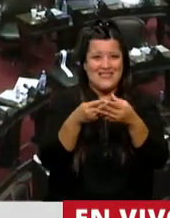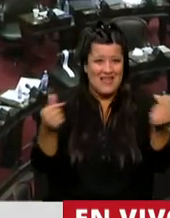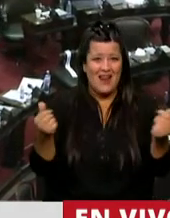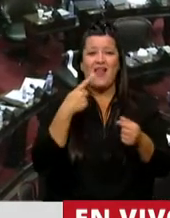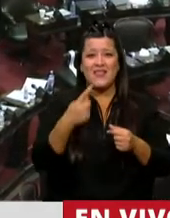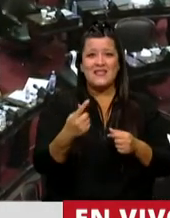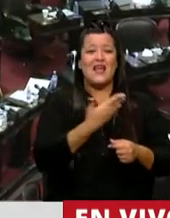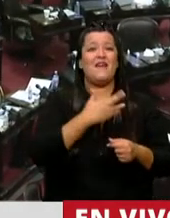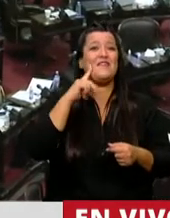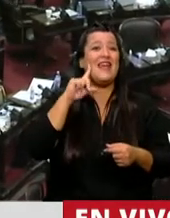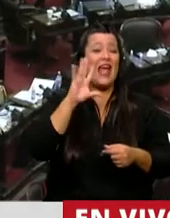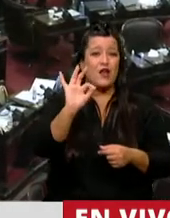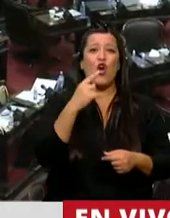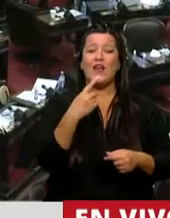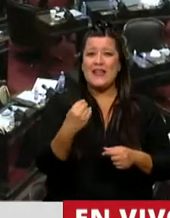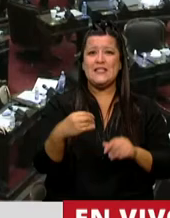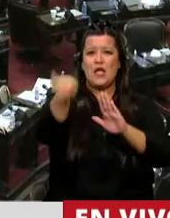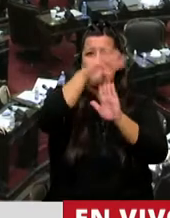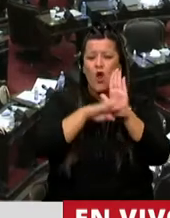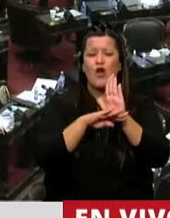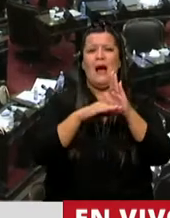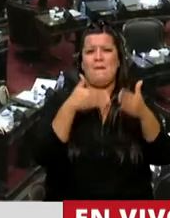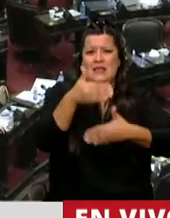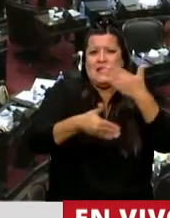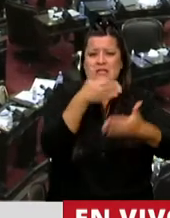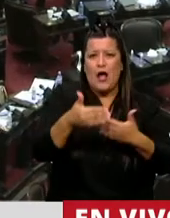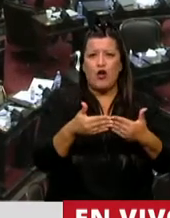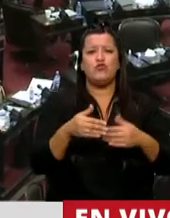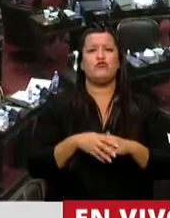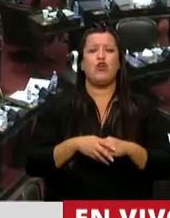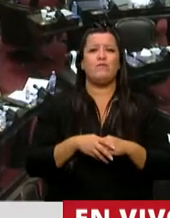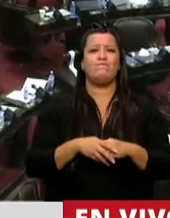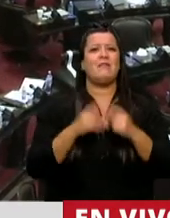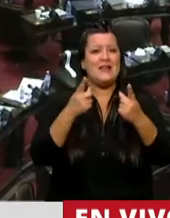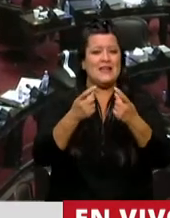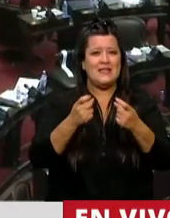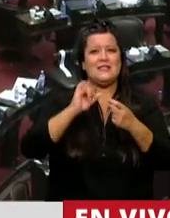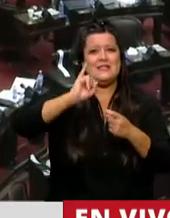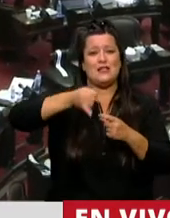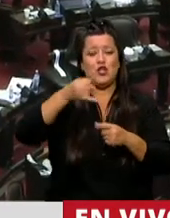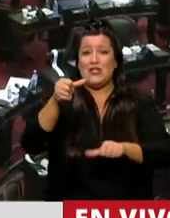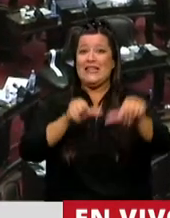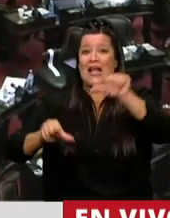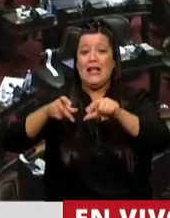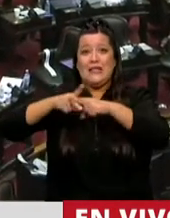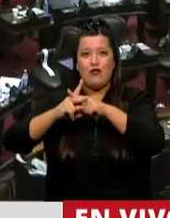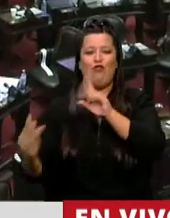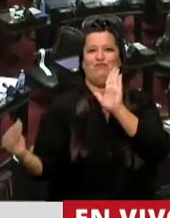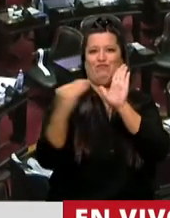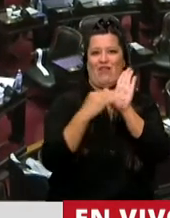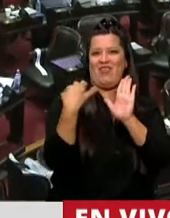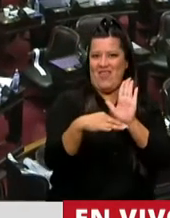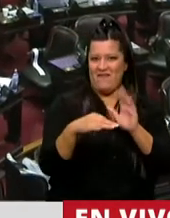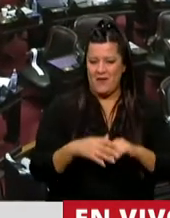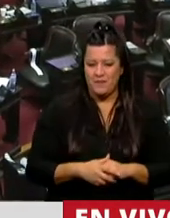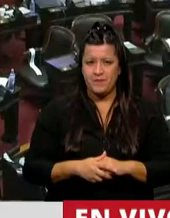Rogelio Frigerio, un programa de desarrollo no es tal sin su capítulo científico tecnológico. De esta